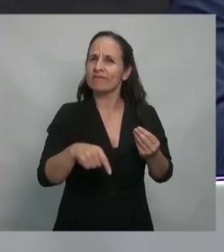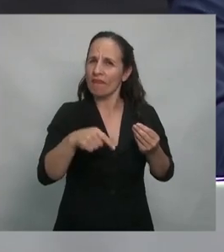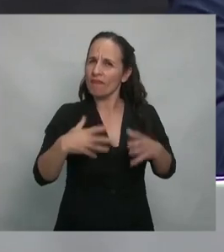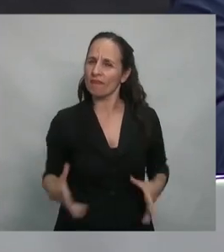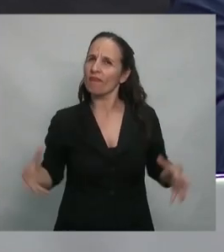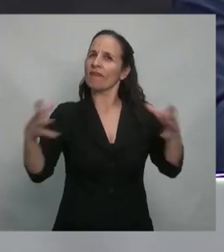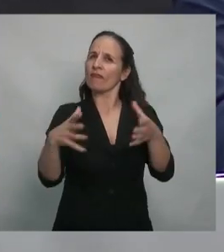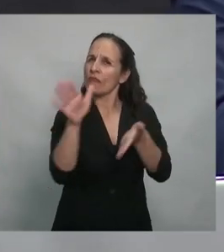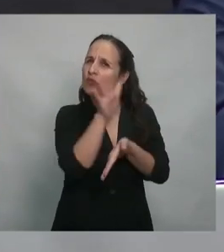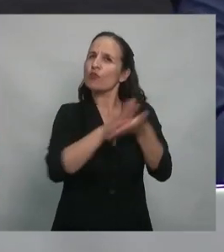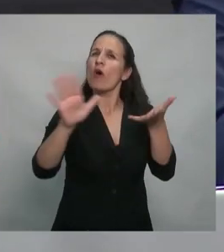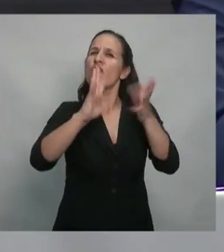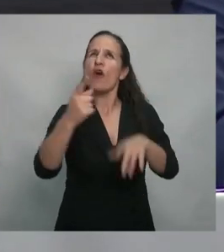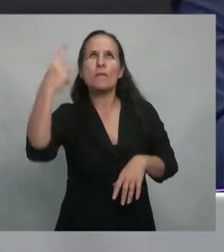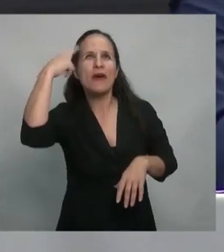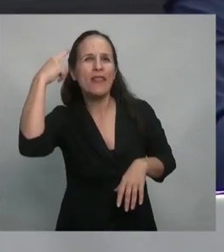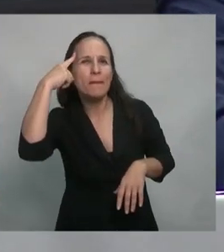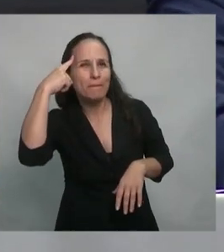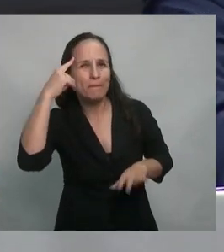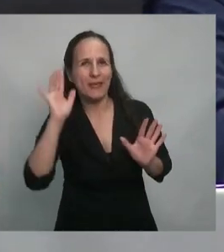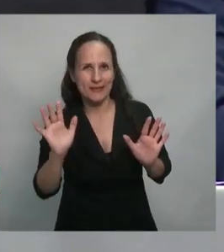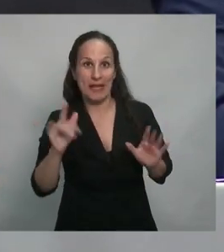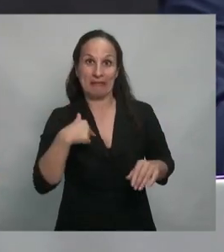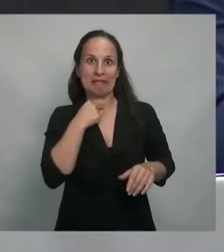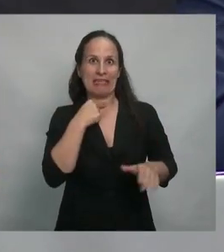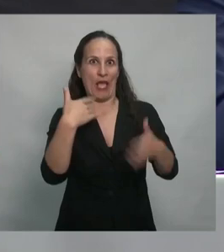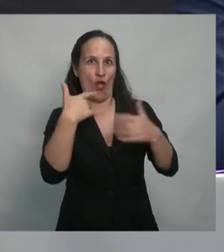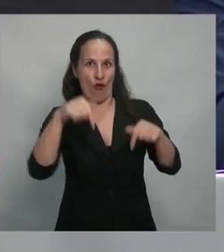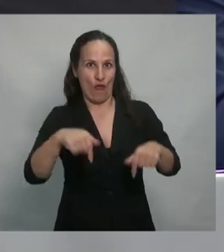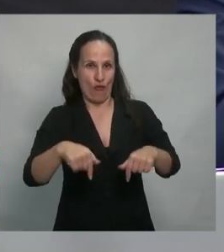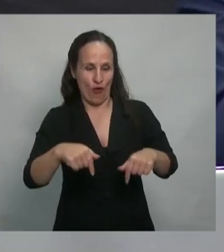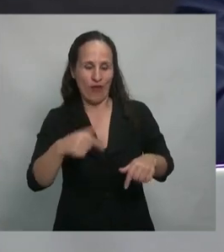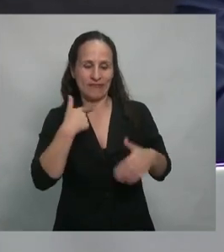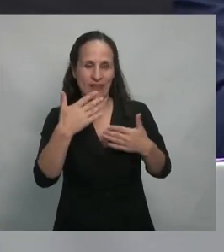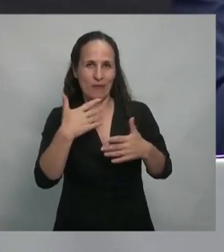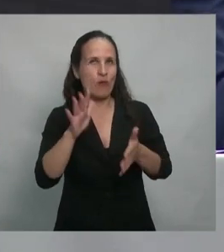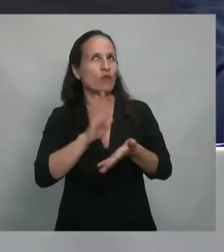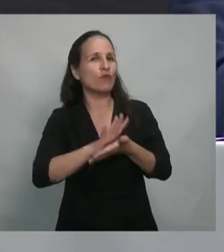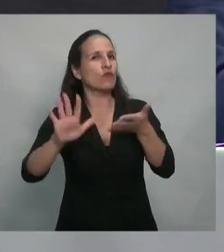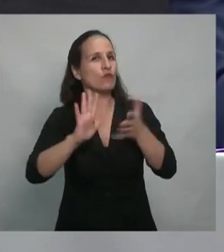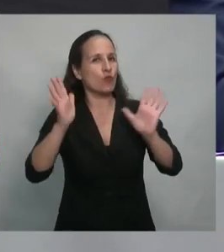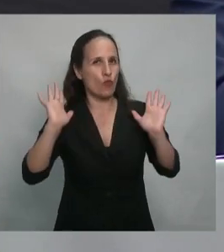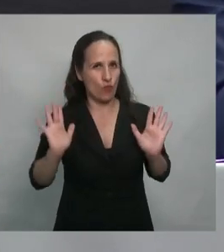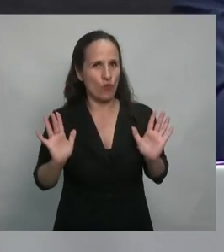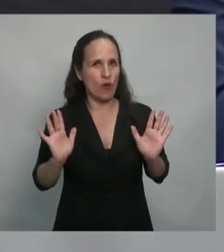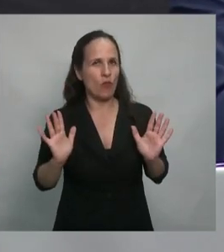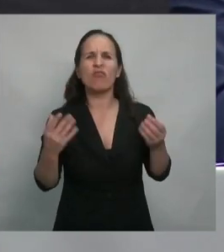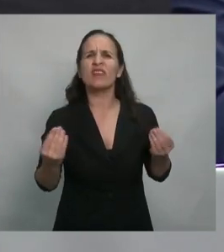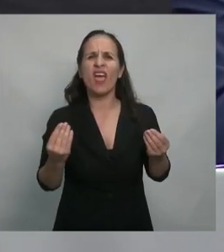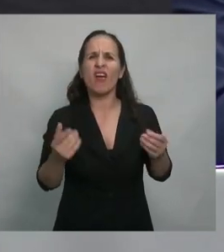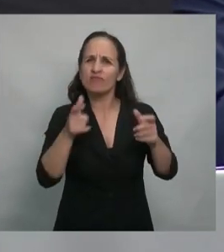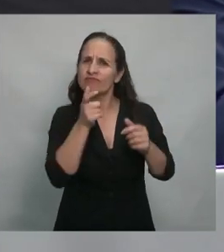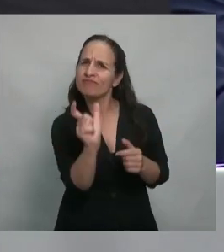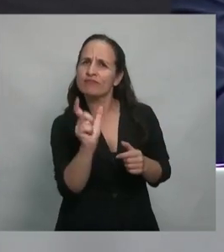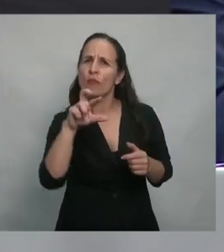en una nueva categoría de pensamiento, que va a ser una de las cosas que quiero charlar con ustedes hoy, y que es la de pueblo. Primero,